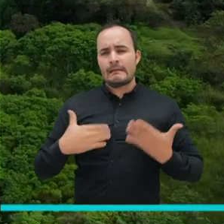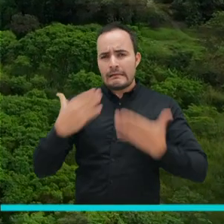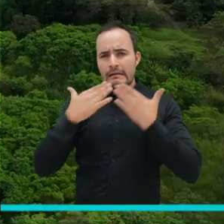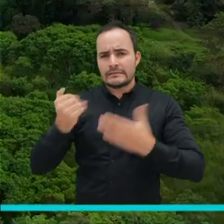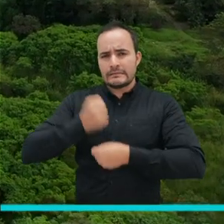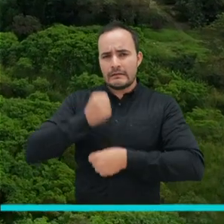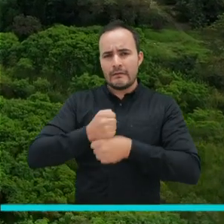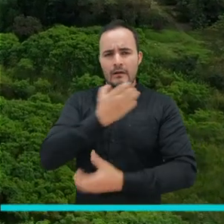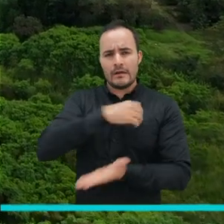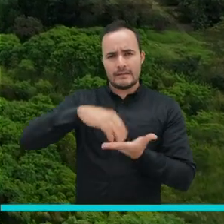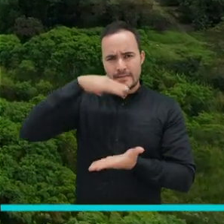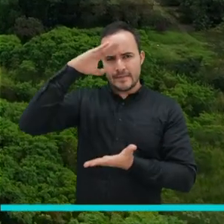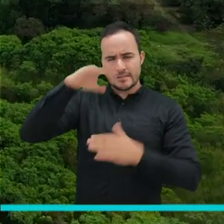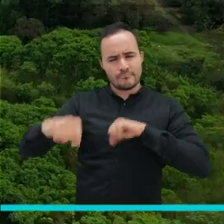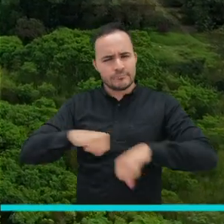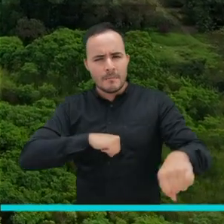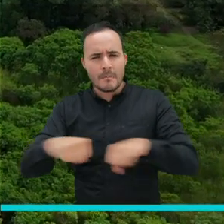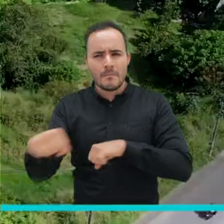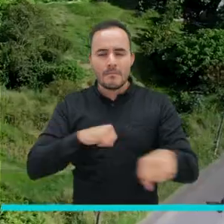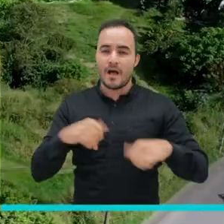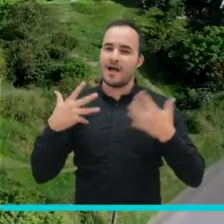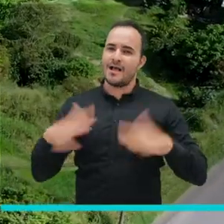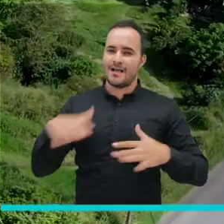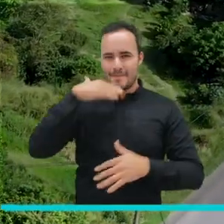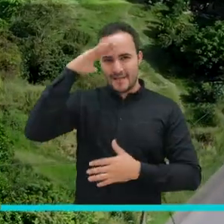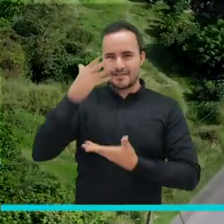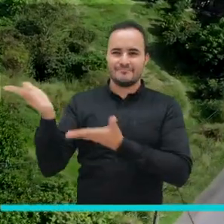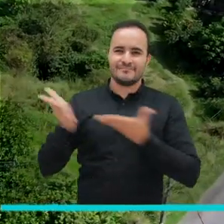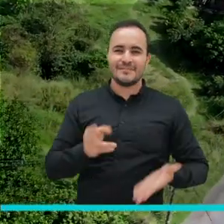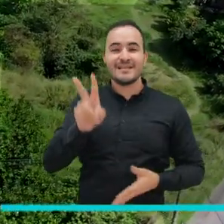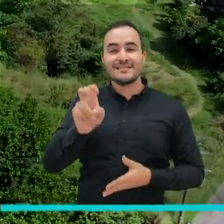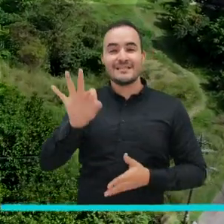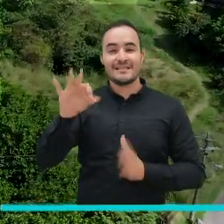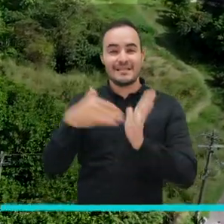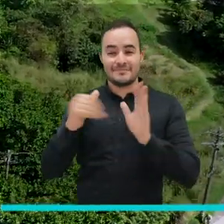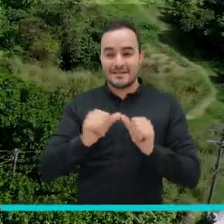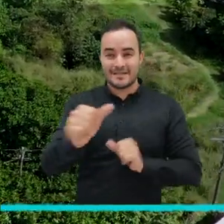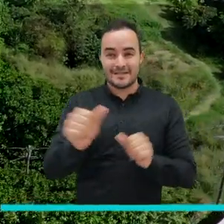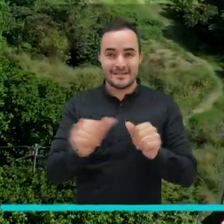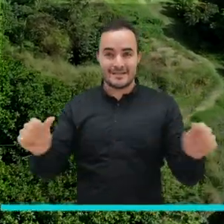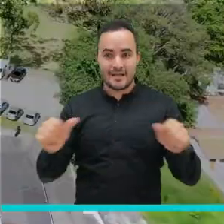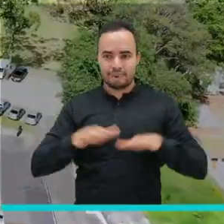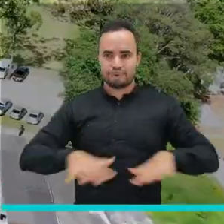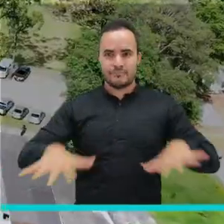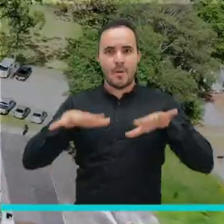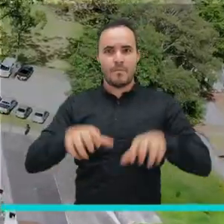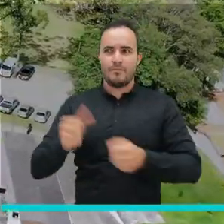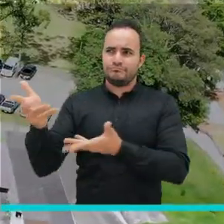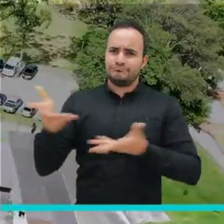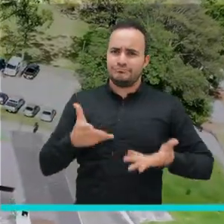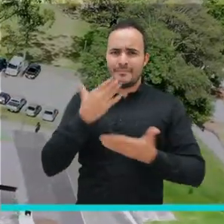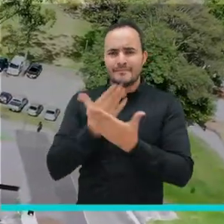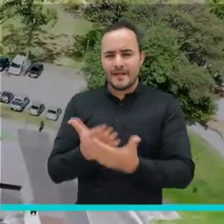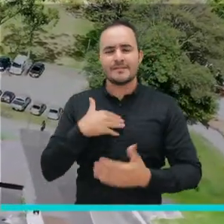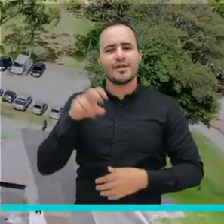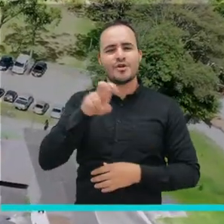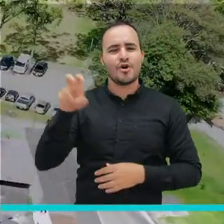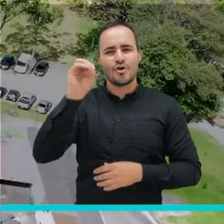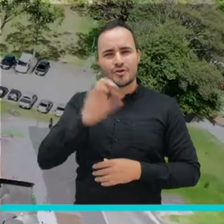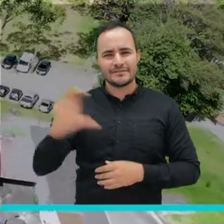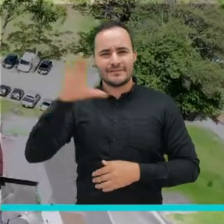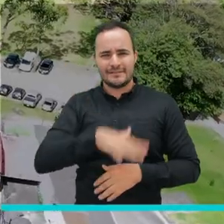Gracias a la gestión de la Administración Municipal, Medellín recibe un lote de 73.000 metros cuadrados, ubicado en la zona